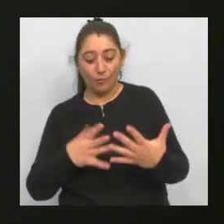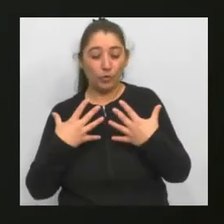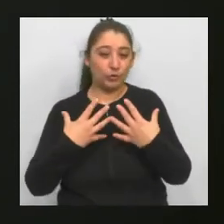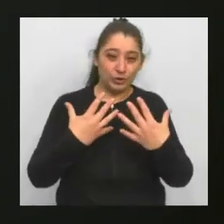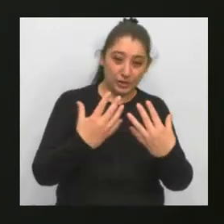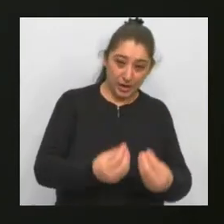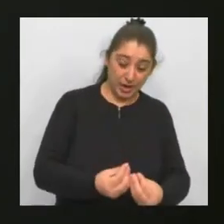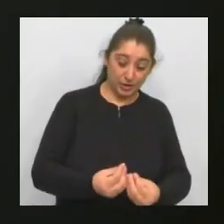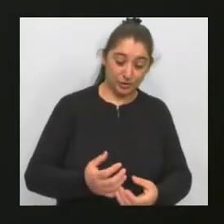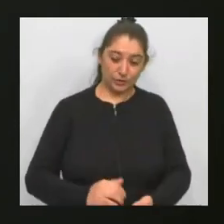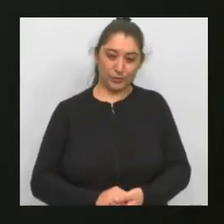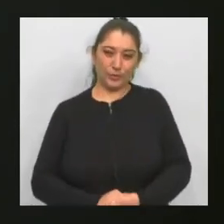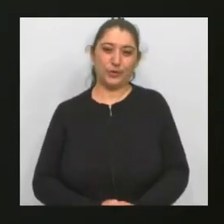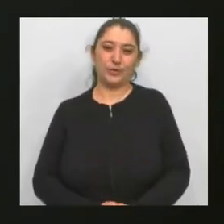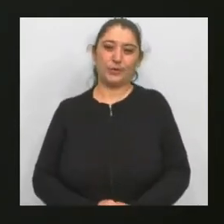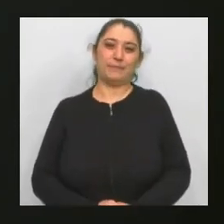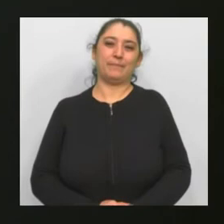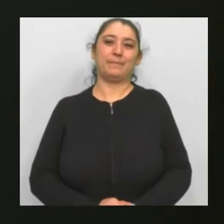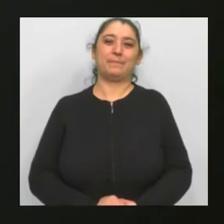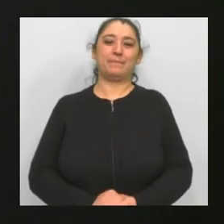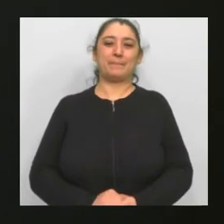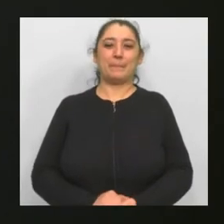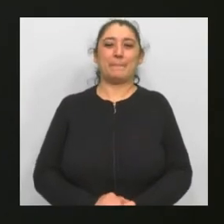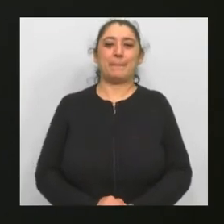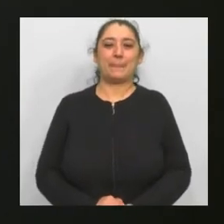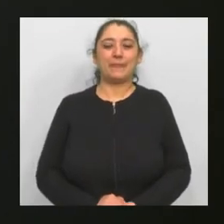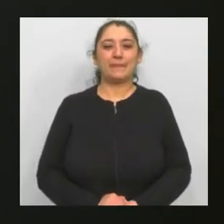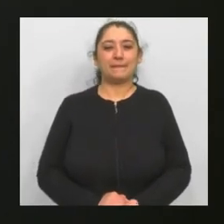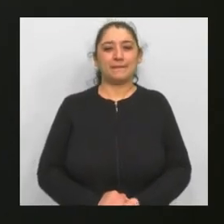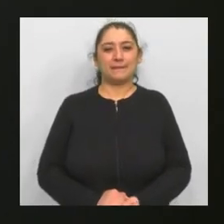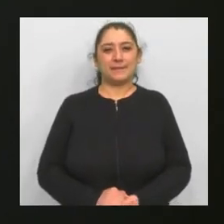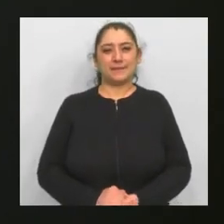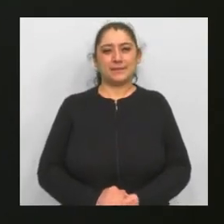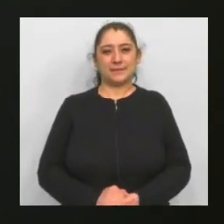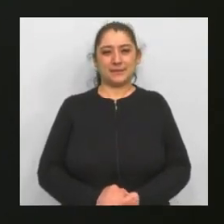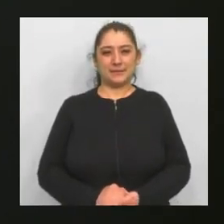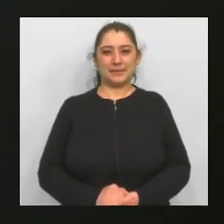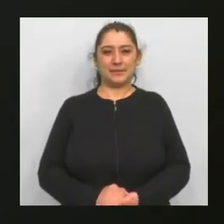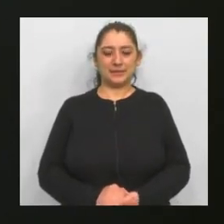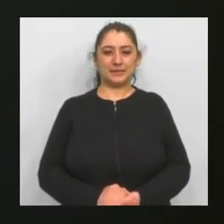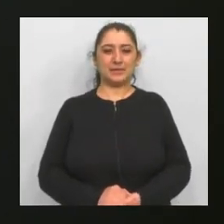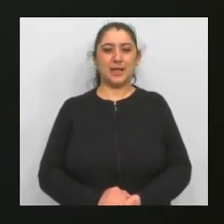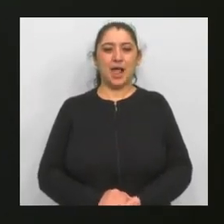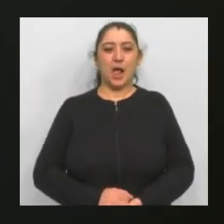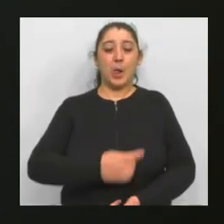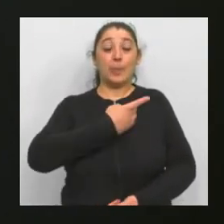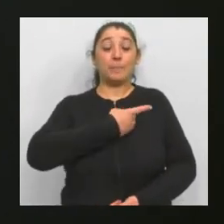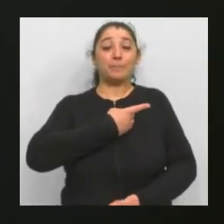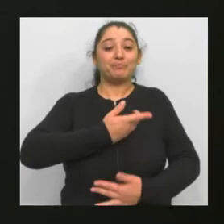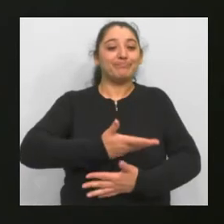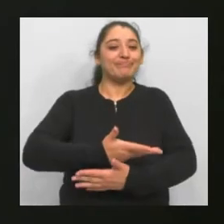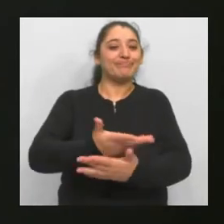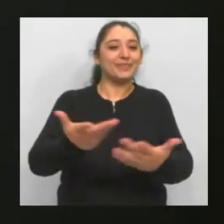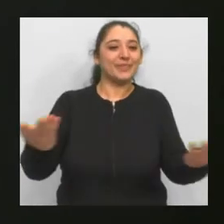incluso algo muy particular, porque se ha dado una lectura muy masiva de libros